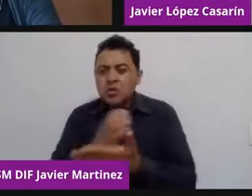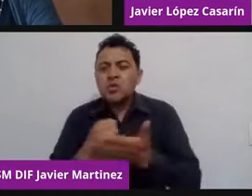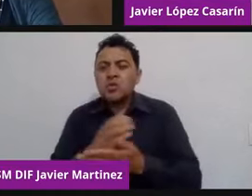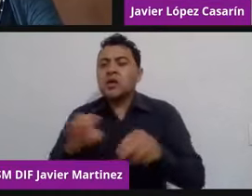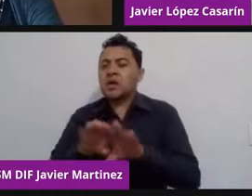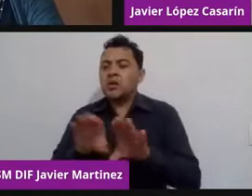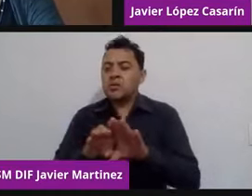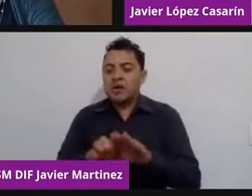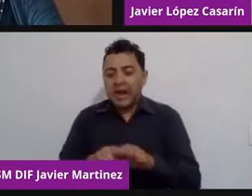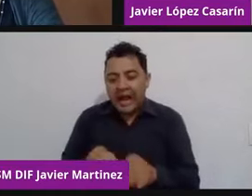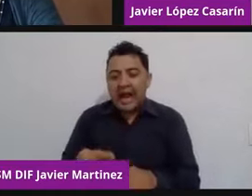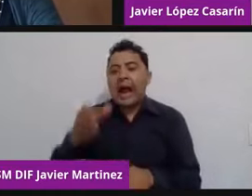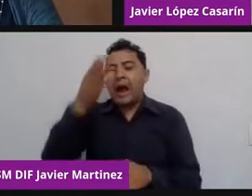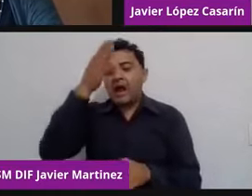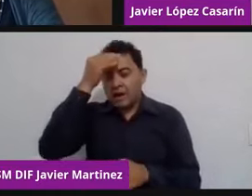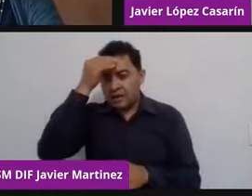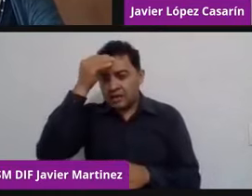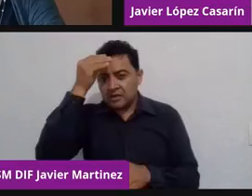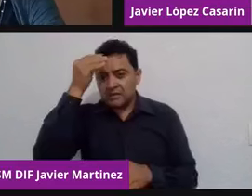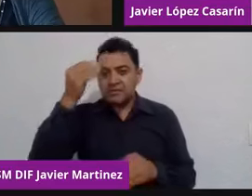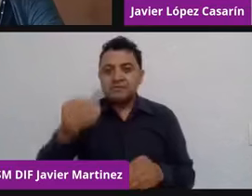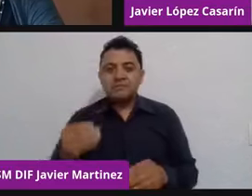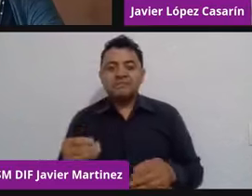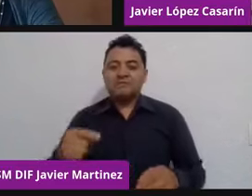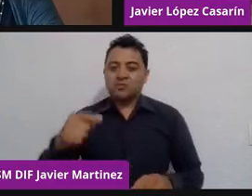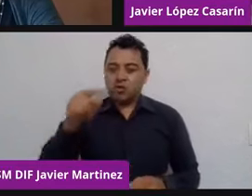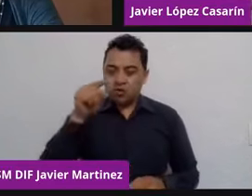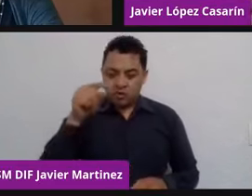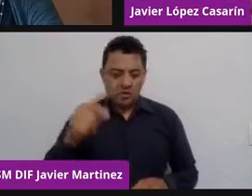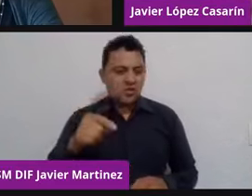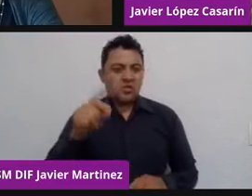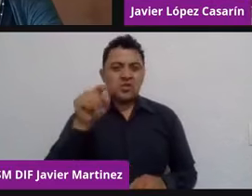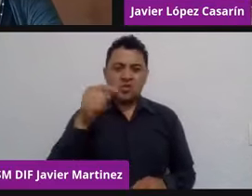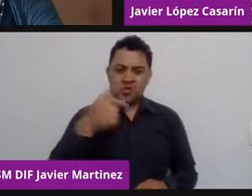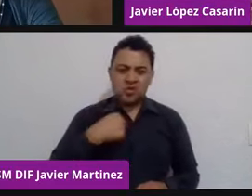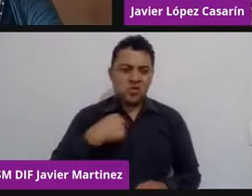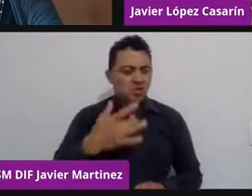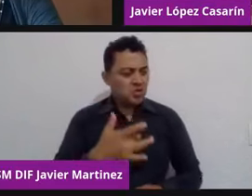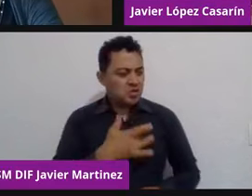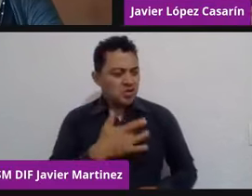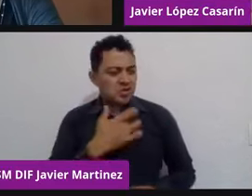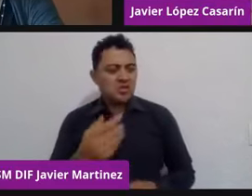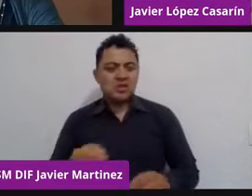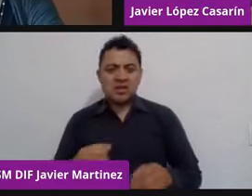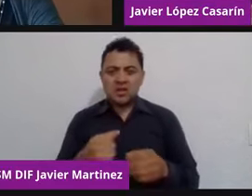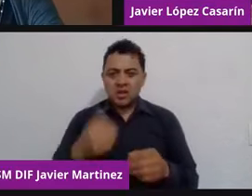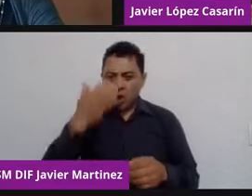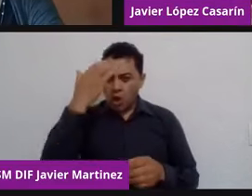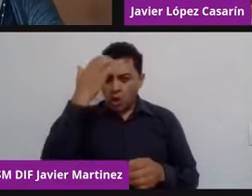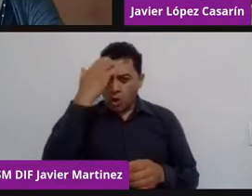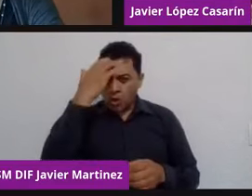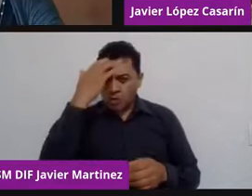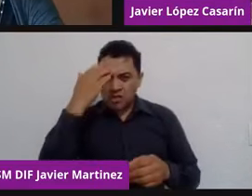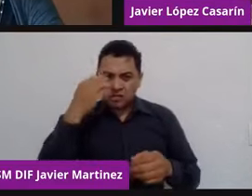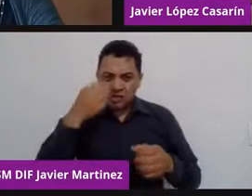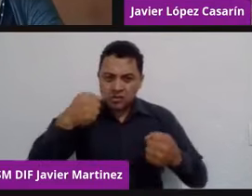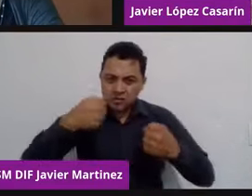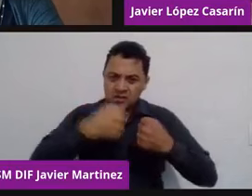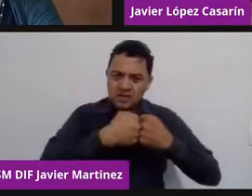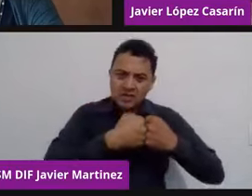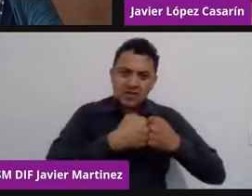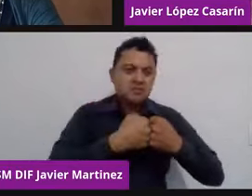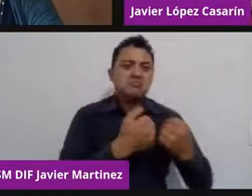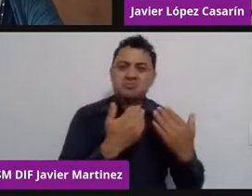podríamos hablar tanto y que me apasiona porque es lindo ver que no hay fronteras, es lindo ver que el conocimiento une, que los